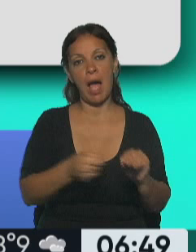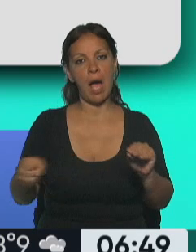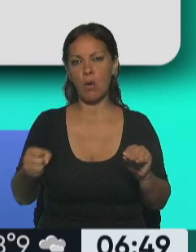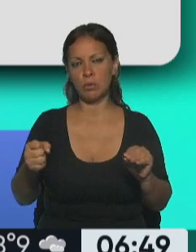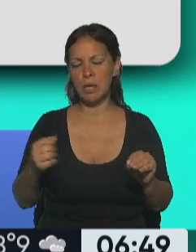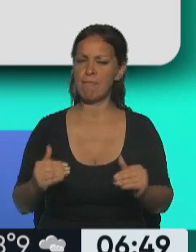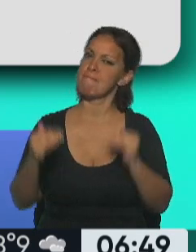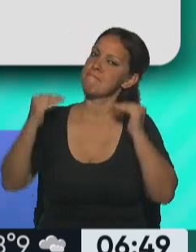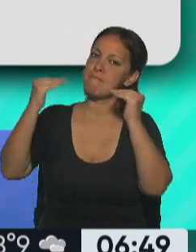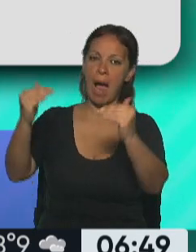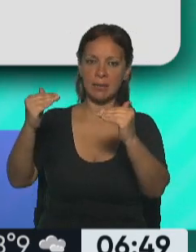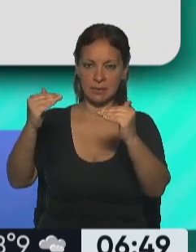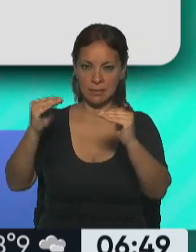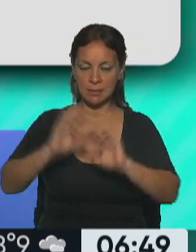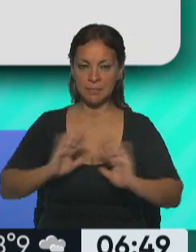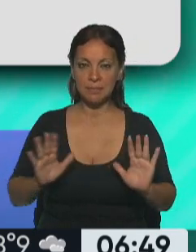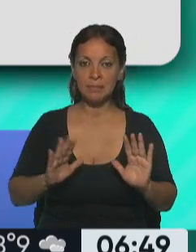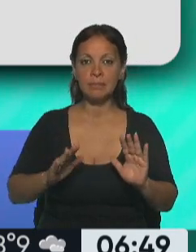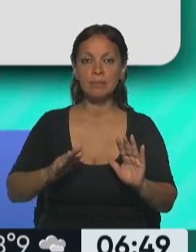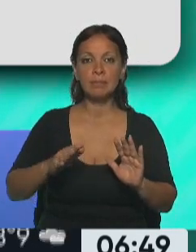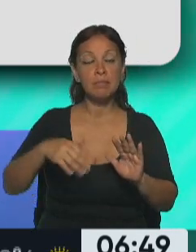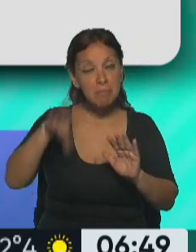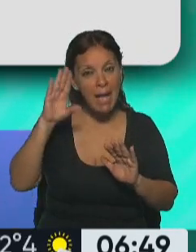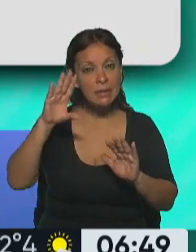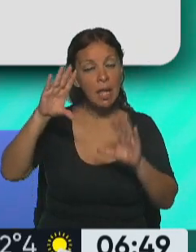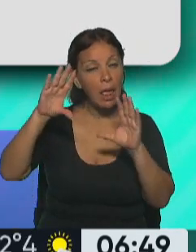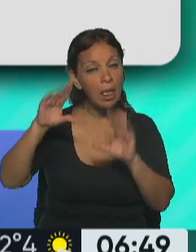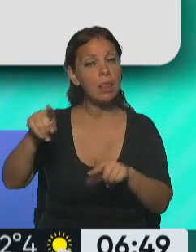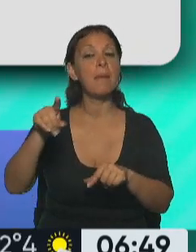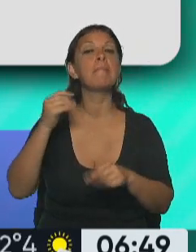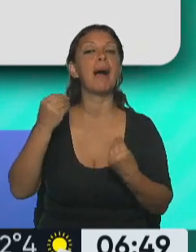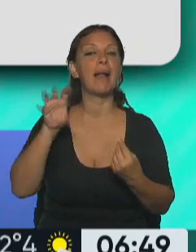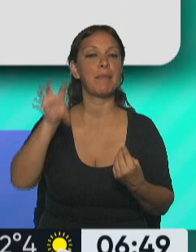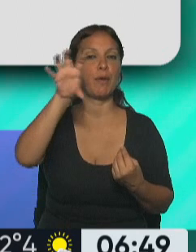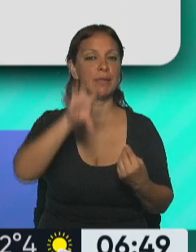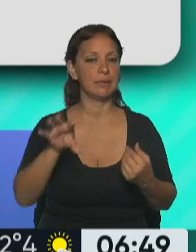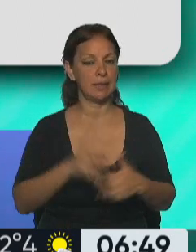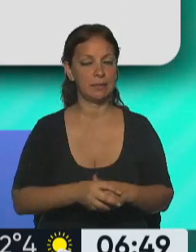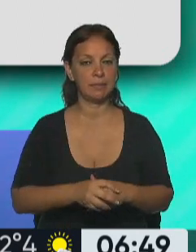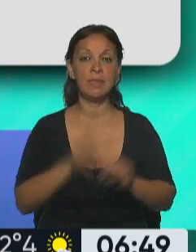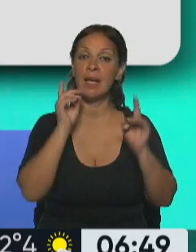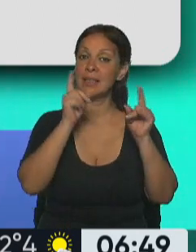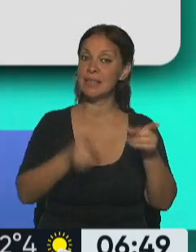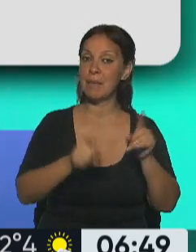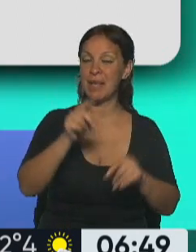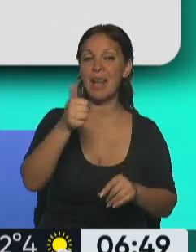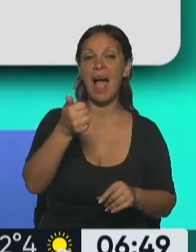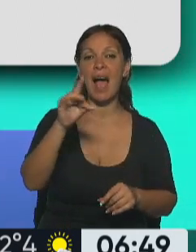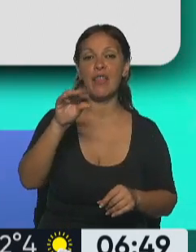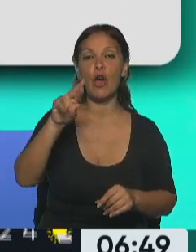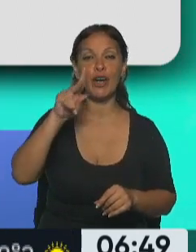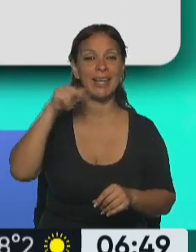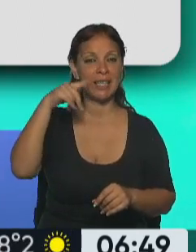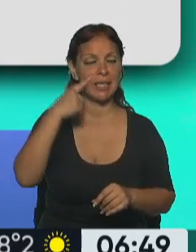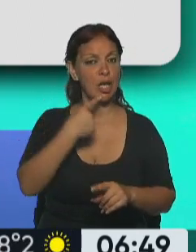mayor, fundamentalmente para las provincias. Claro, y aparte el propio vocero presidencial lo manifestó en más de una